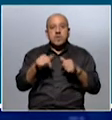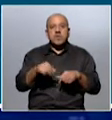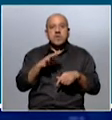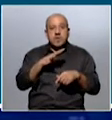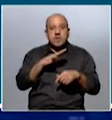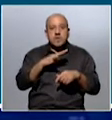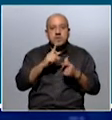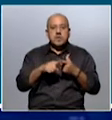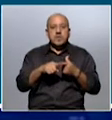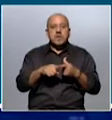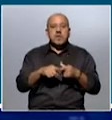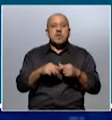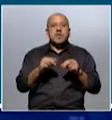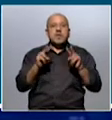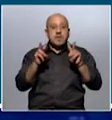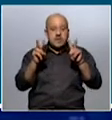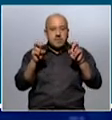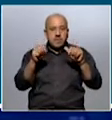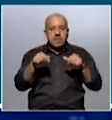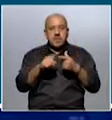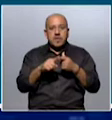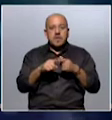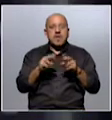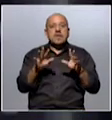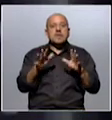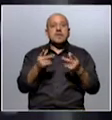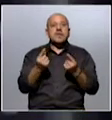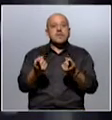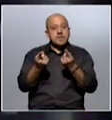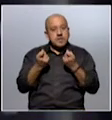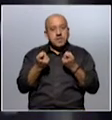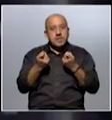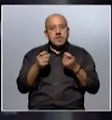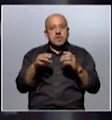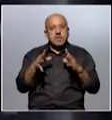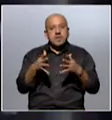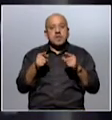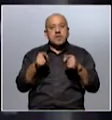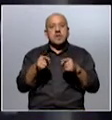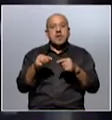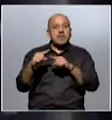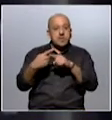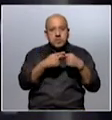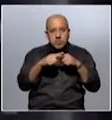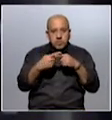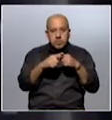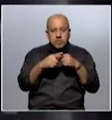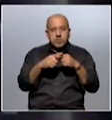manifiesto esta situación de pandemia y esto que ha pasado, es la necesidad de, en esta discusión, más allá de